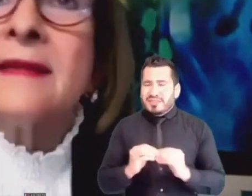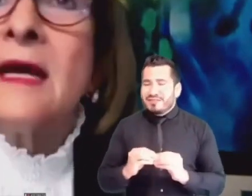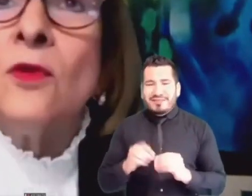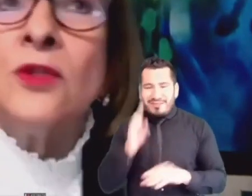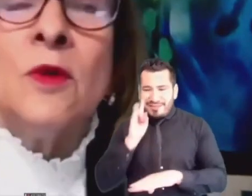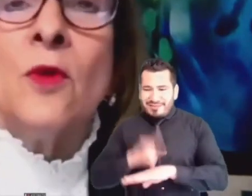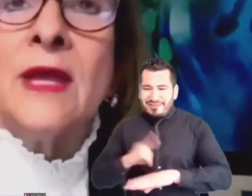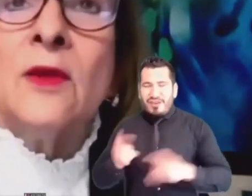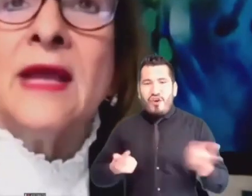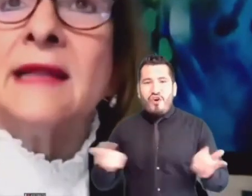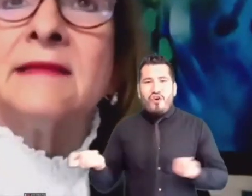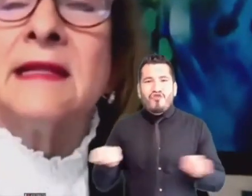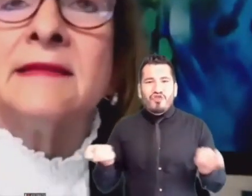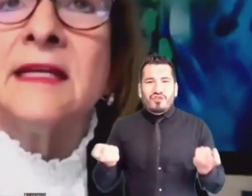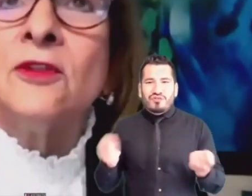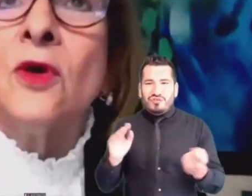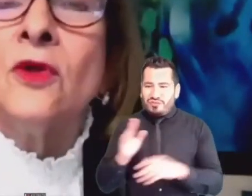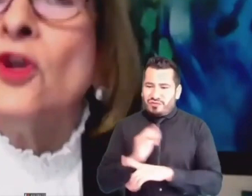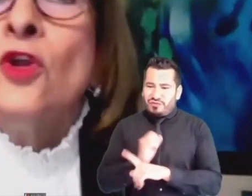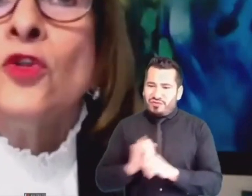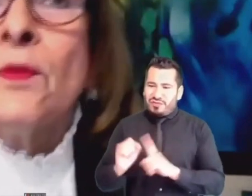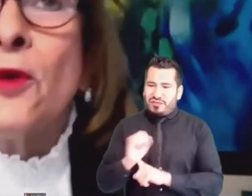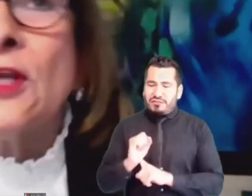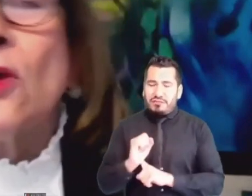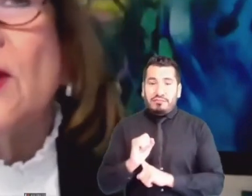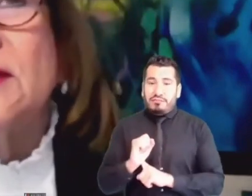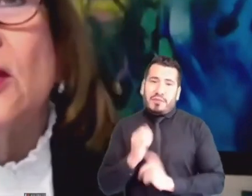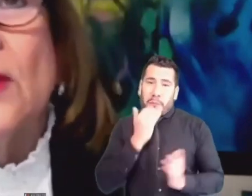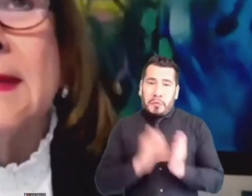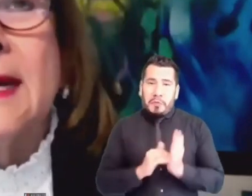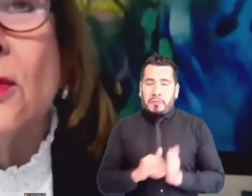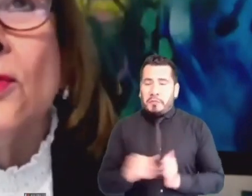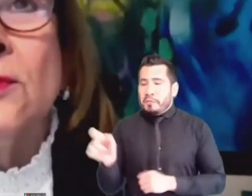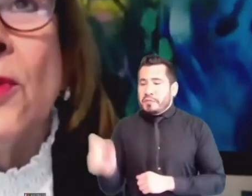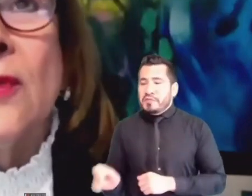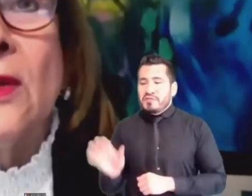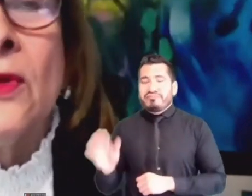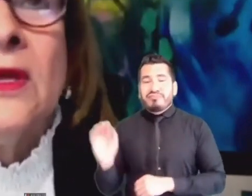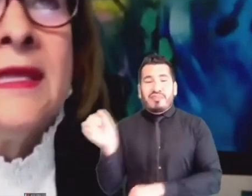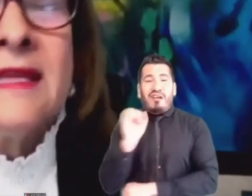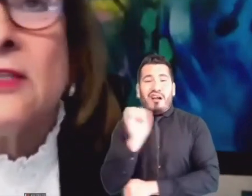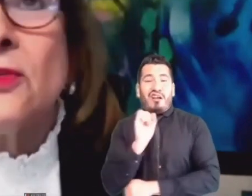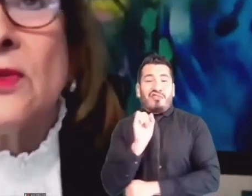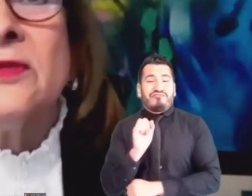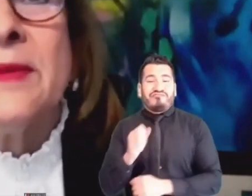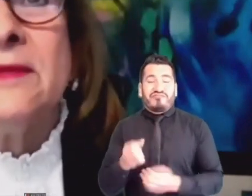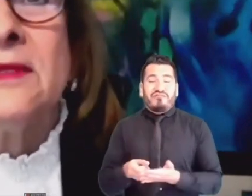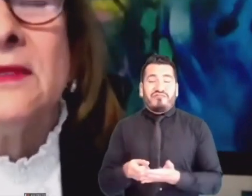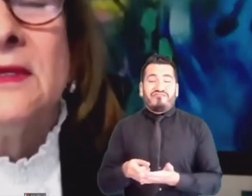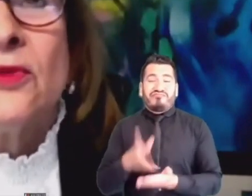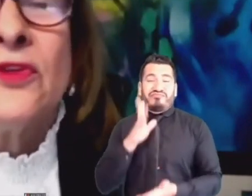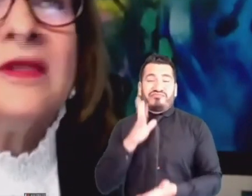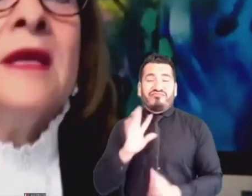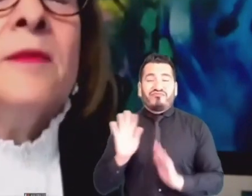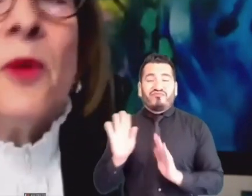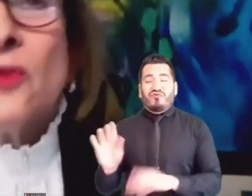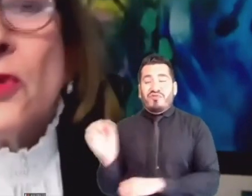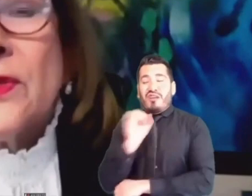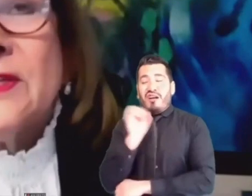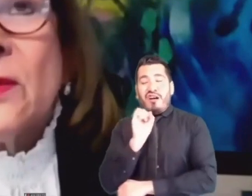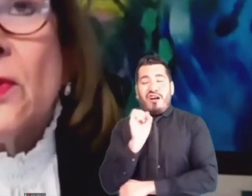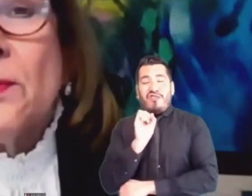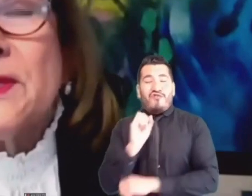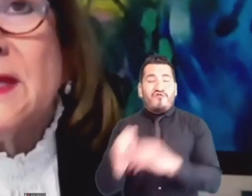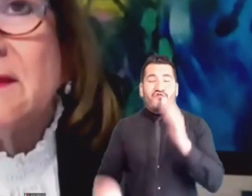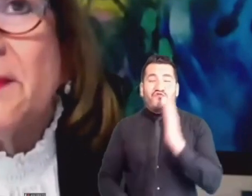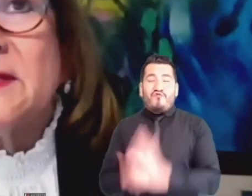tiene el carro último modelo es al que se le acercan todos, no importa cómo ha adquirido el carro último modelo y así sucesivamente. Entonces, por eso yo